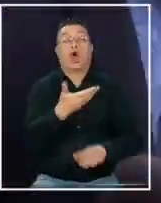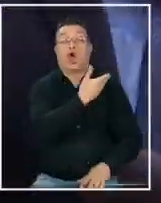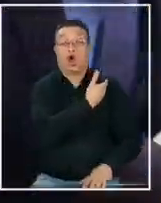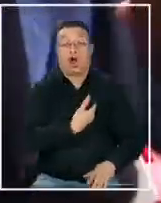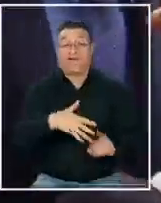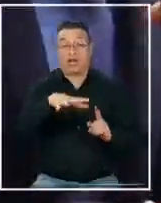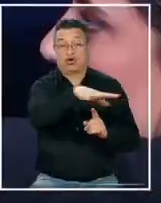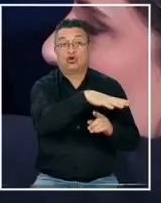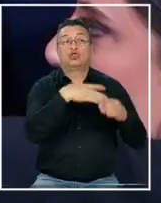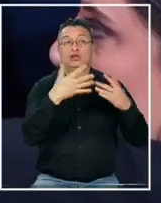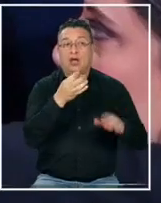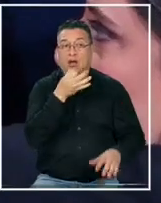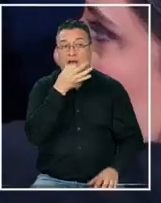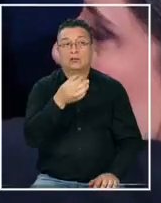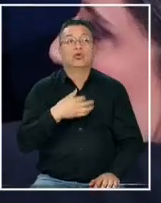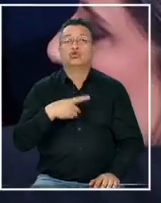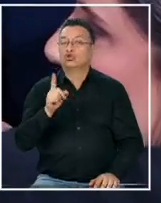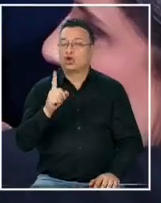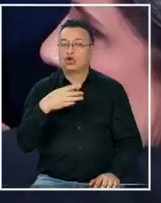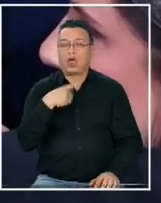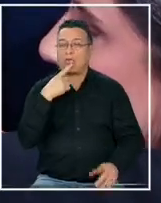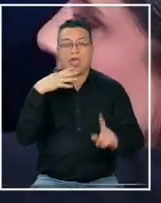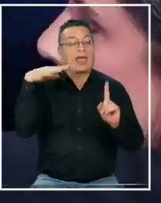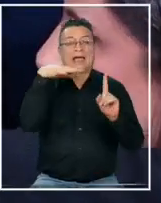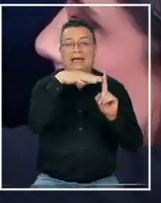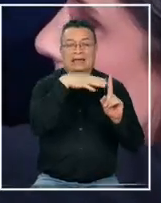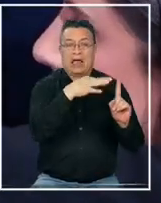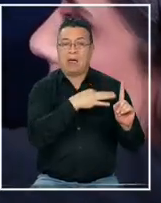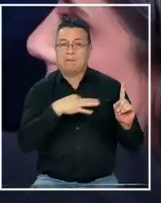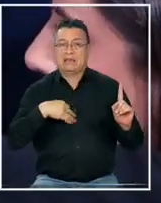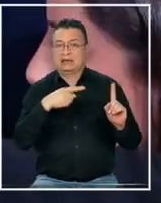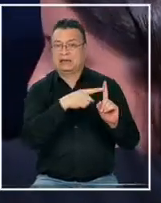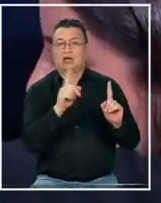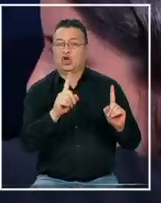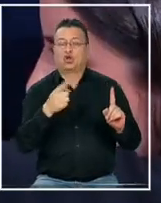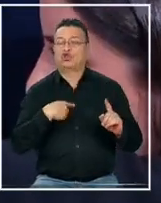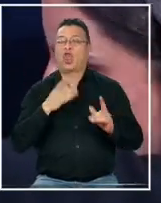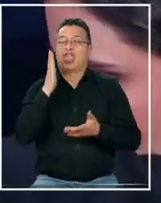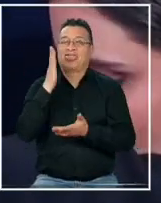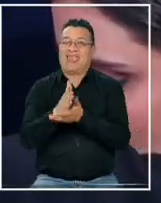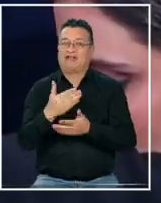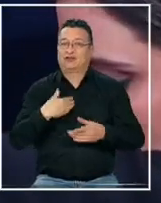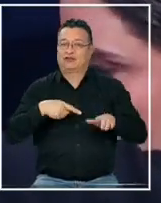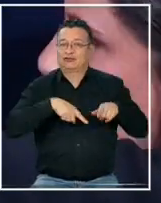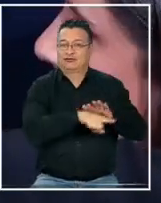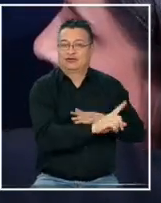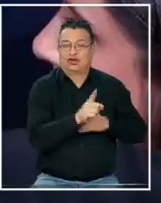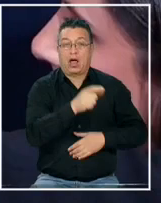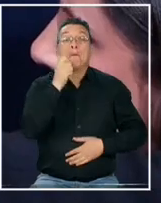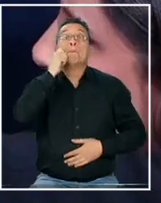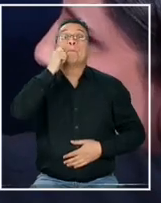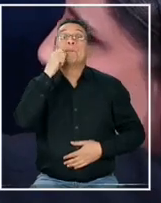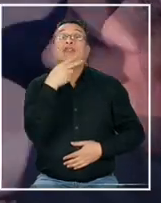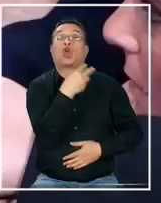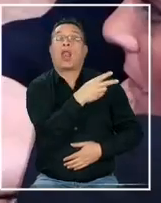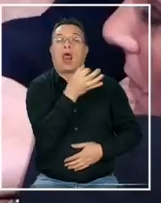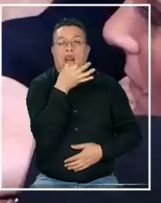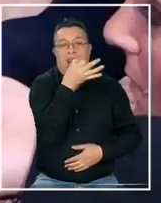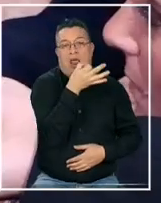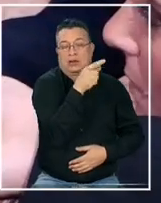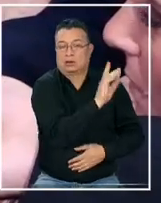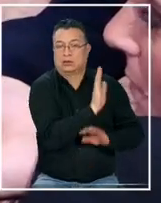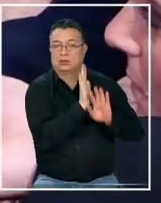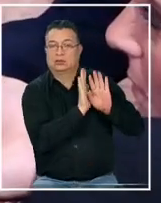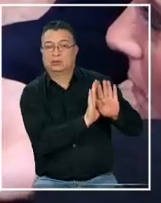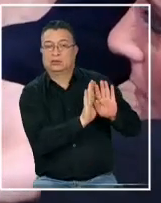como ustedes lo saben, ya lo anunció. No voy a hacer ninguna crítica a la ministra porque no me corresponde y esas son declaraciones personales de ella. Esta